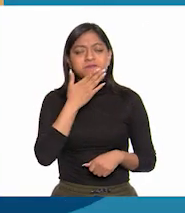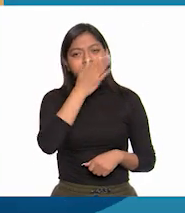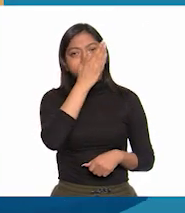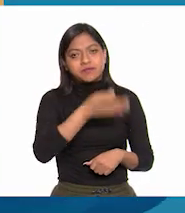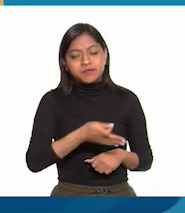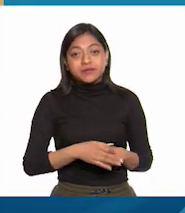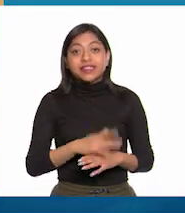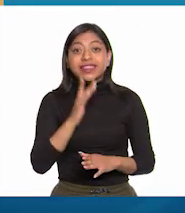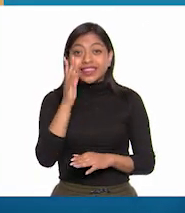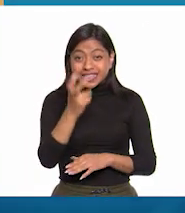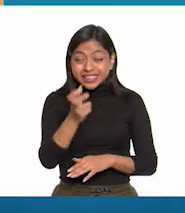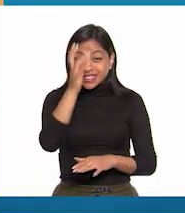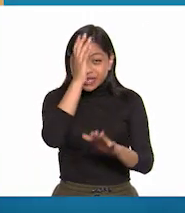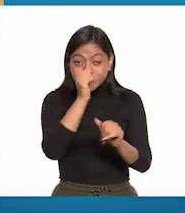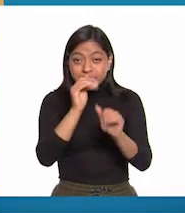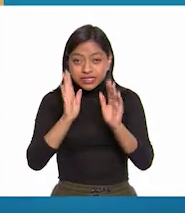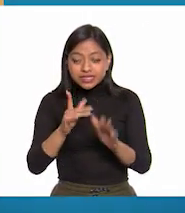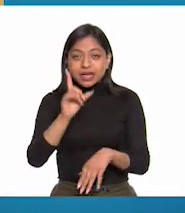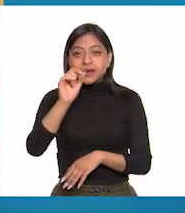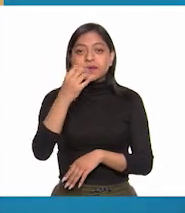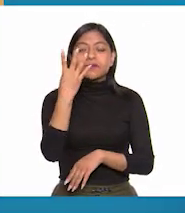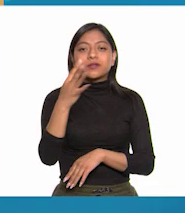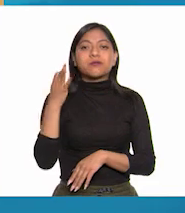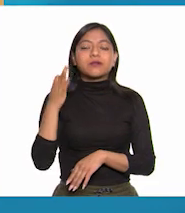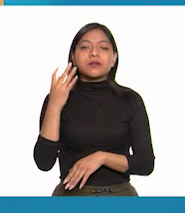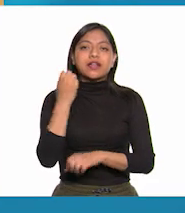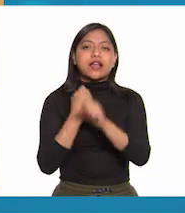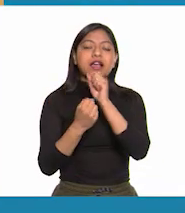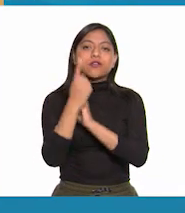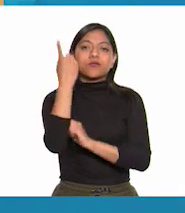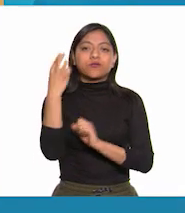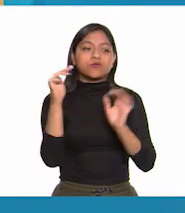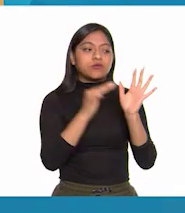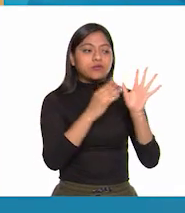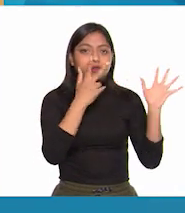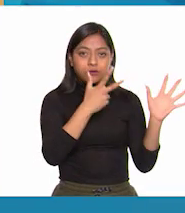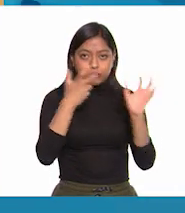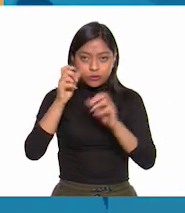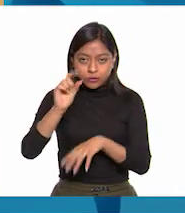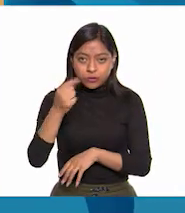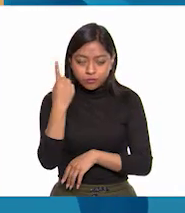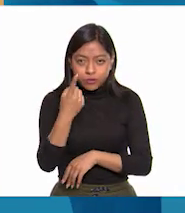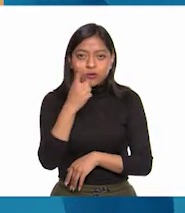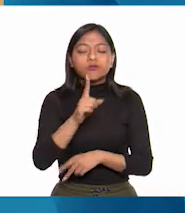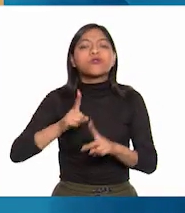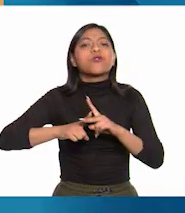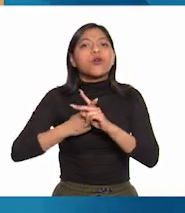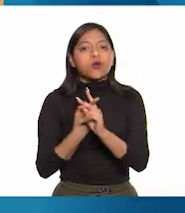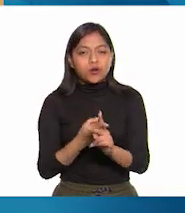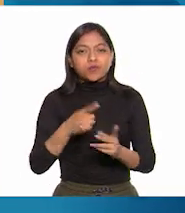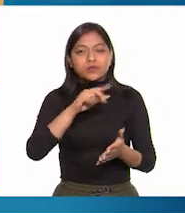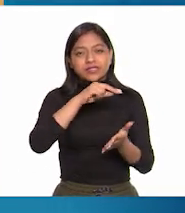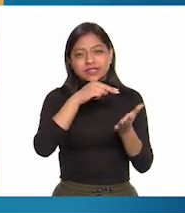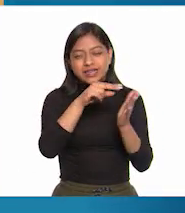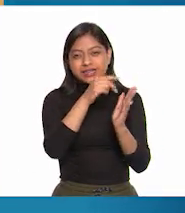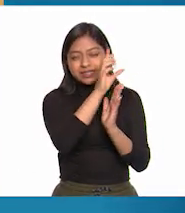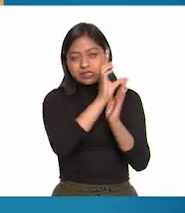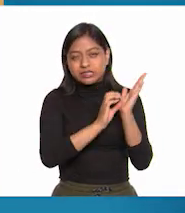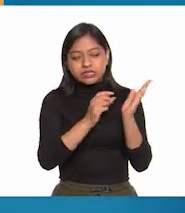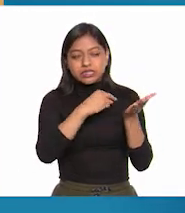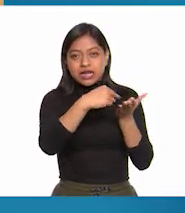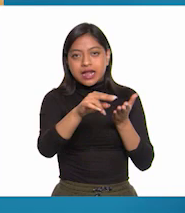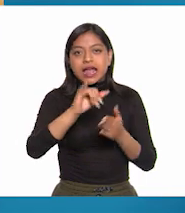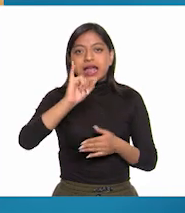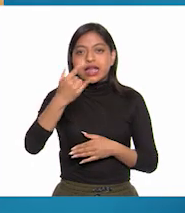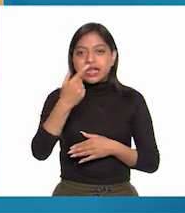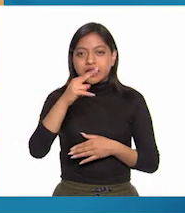De este acuerdo, el 24 de febrero de 1821, surgió el plan de Iguala, recibido con